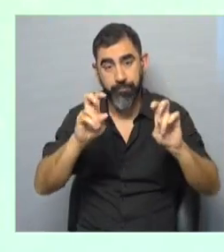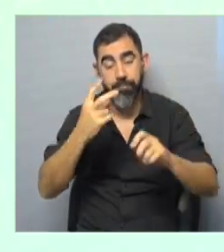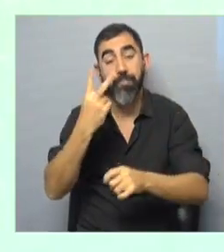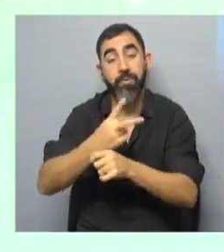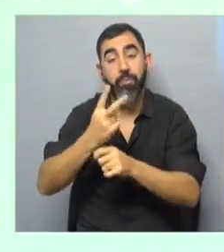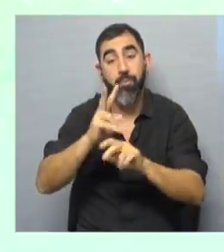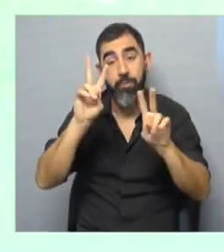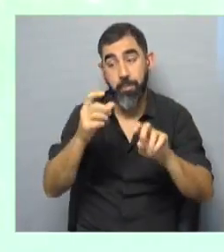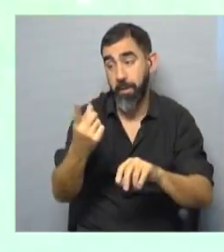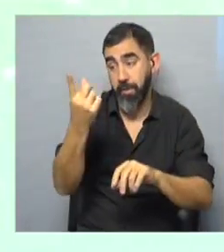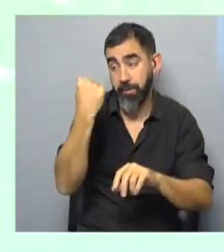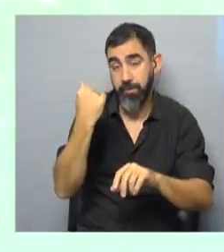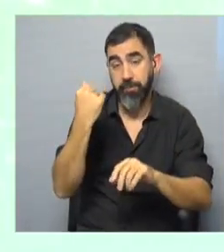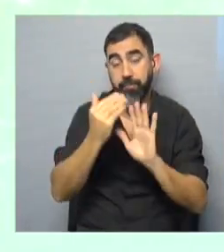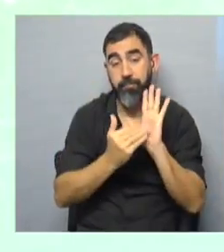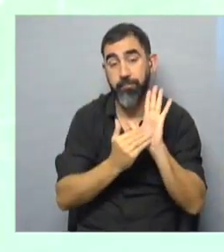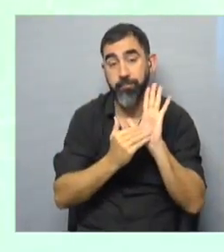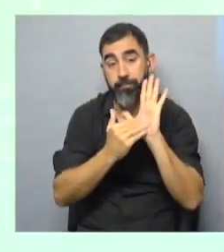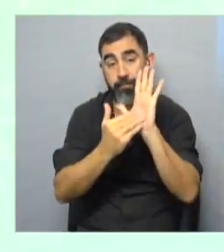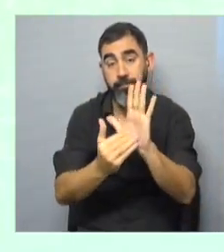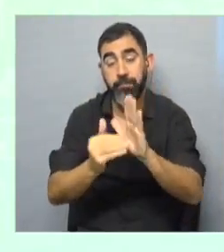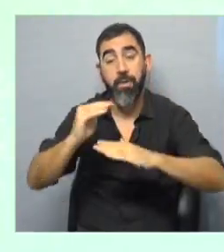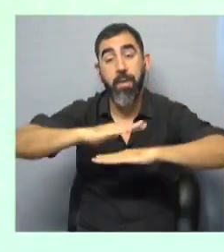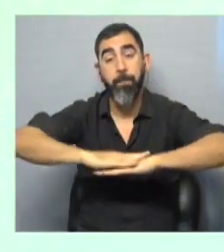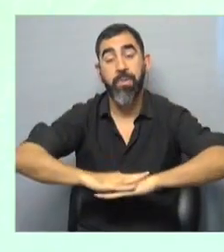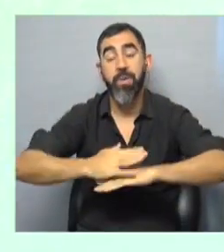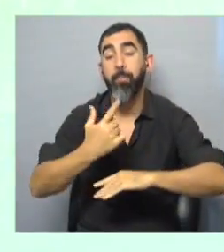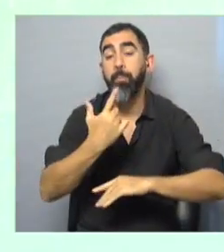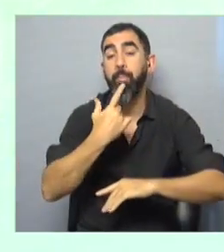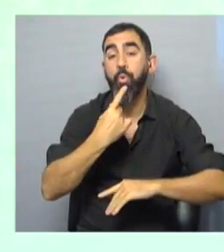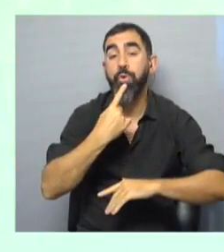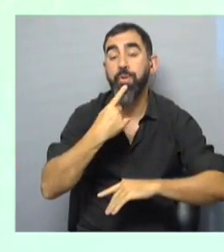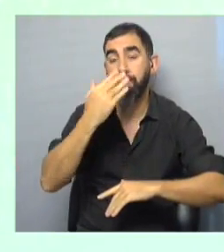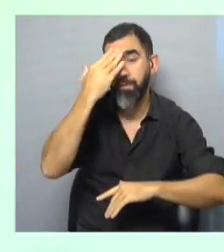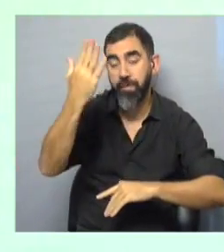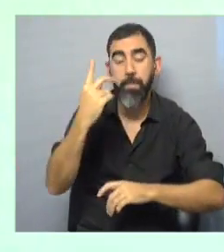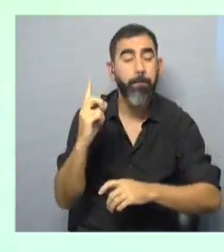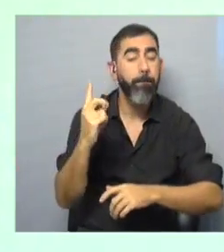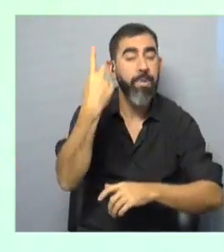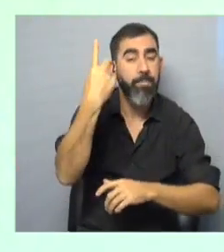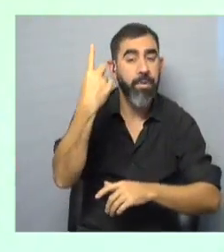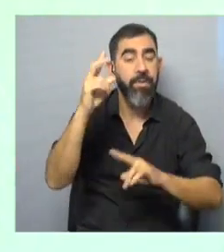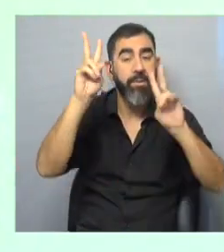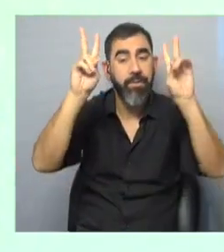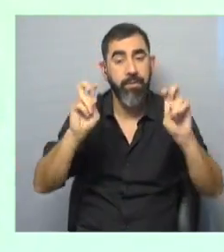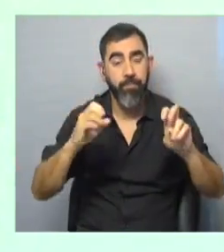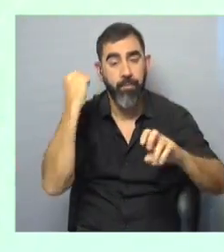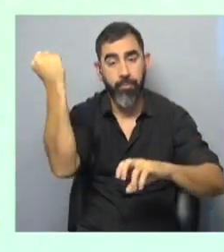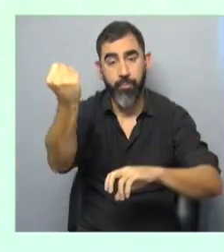lugar, ayer hicimos una presentación en la mesa política del Frente Amplio de los principales temas.